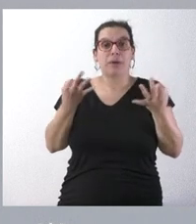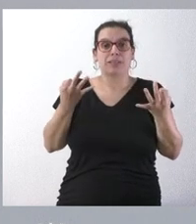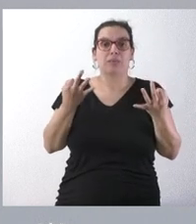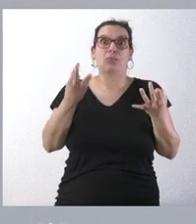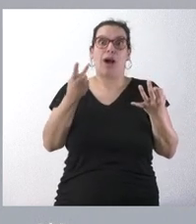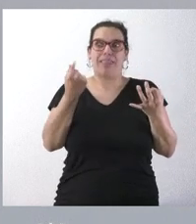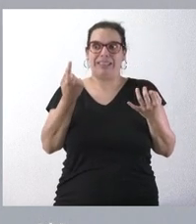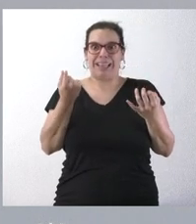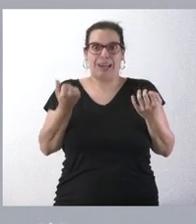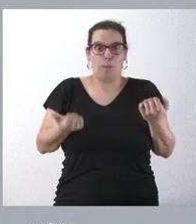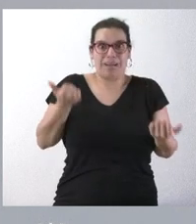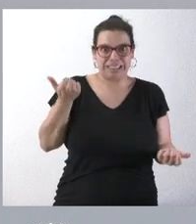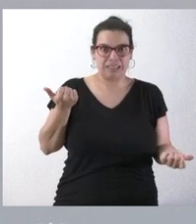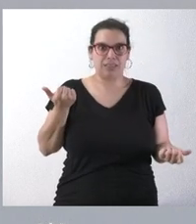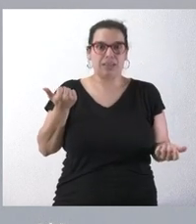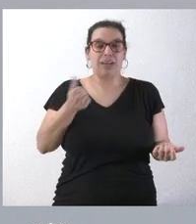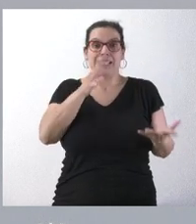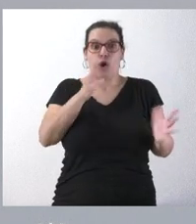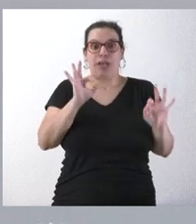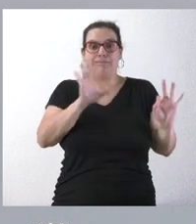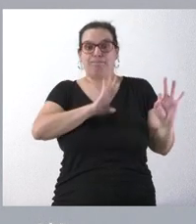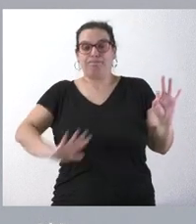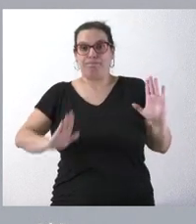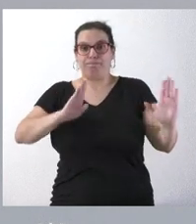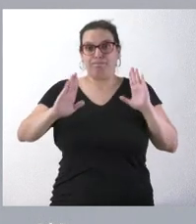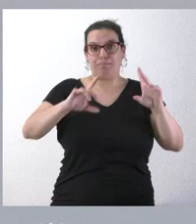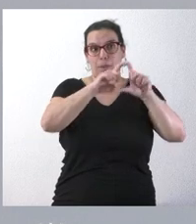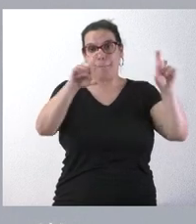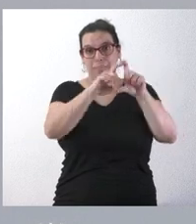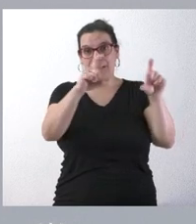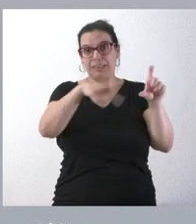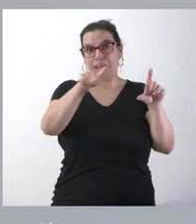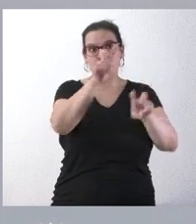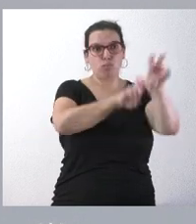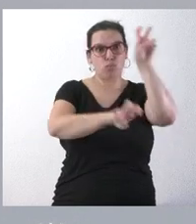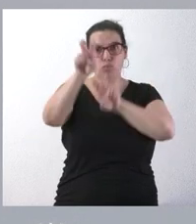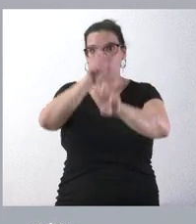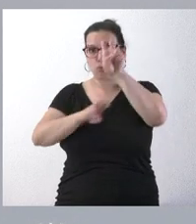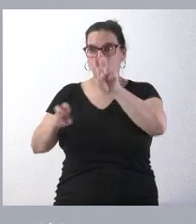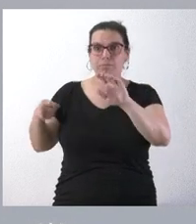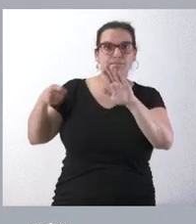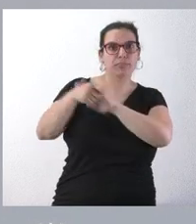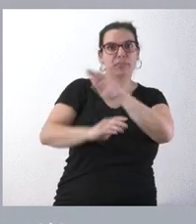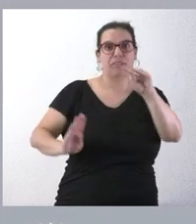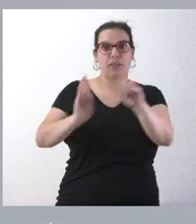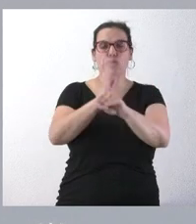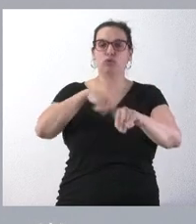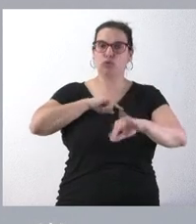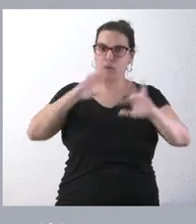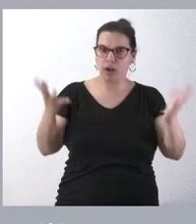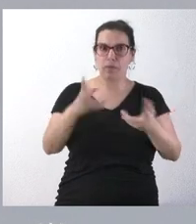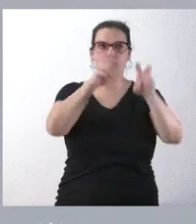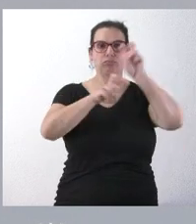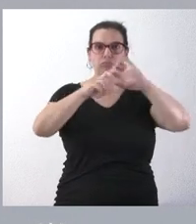financiación y que seguramente ahora la empresa, los empresarios, los promotores están buscando esta financiación. Nosotros les animamos a hacerlo,